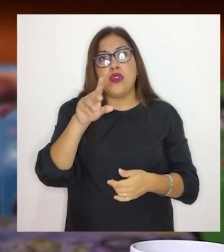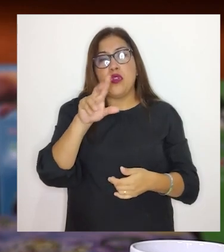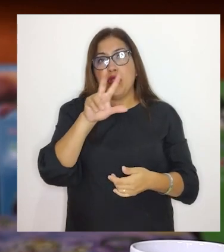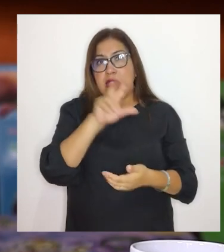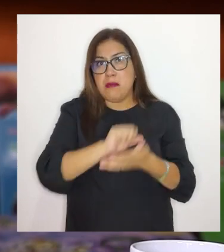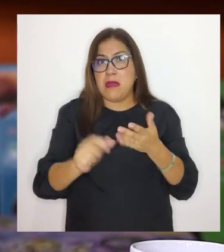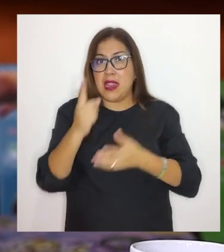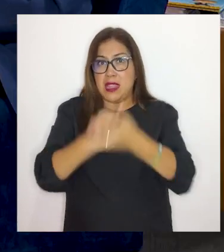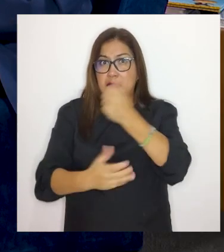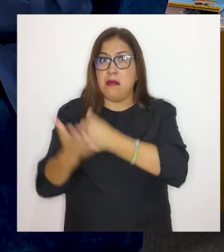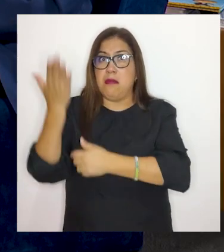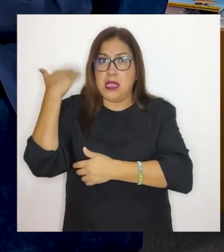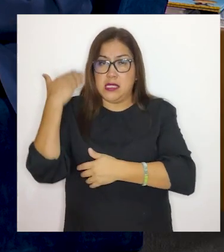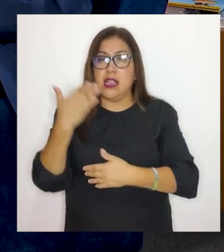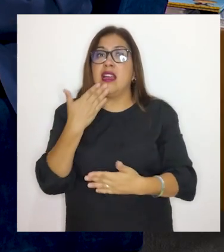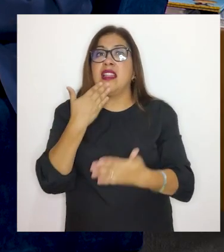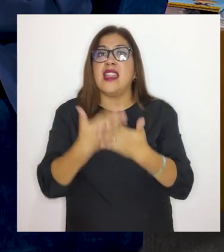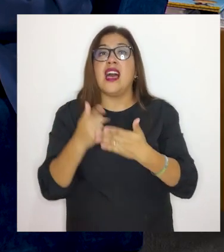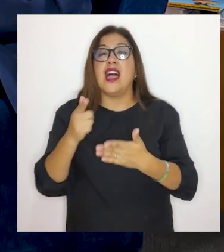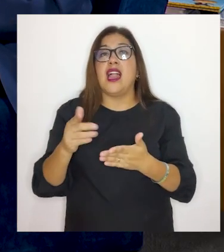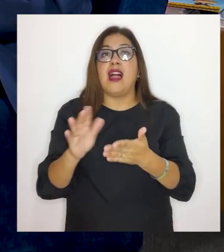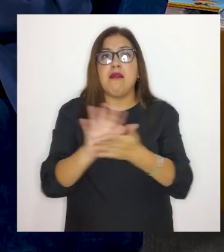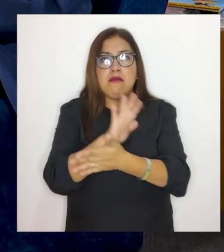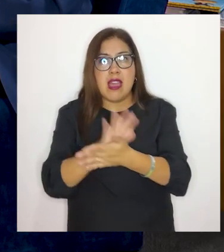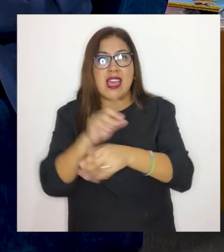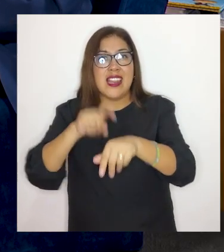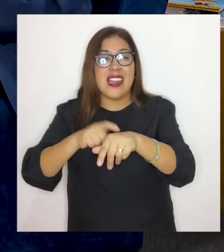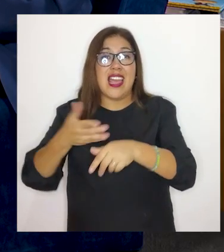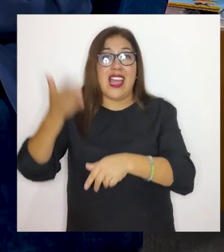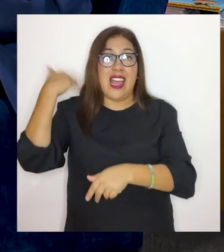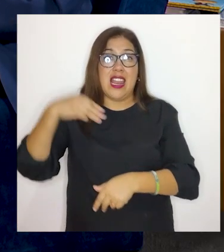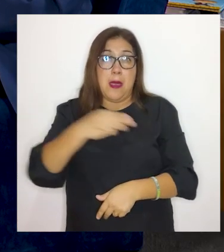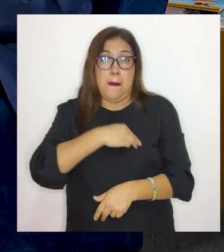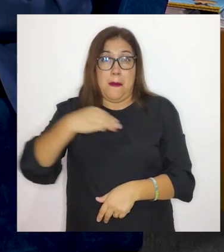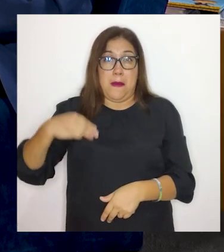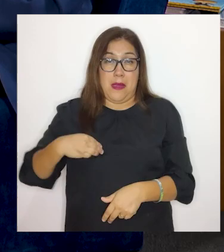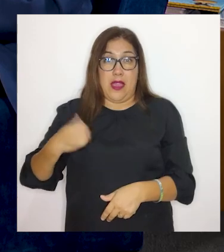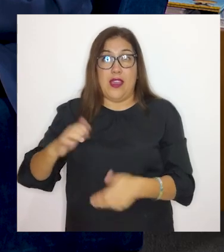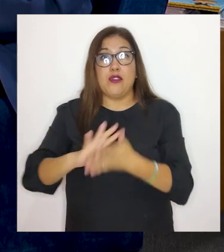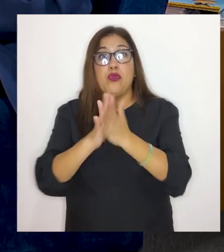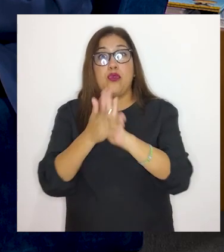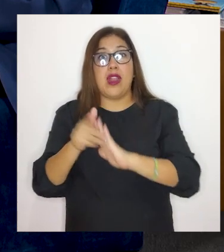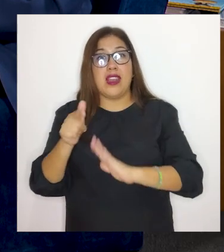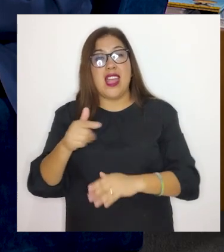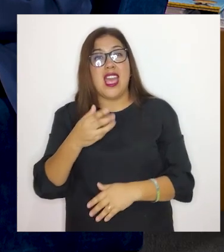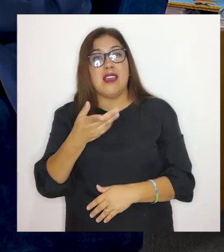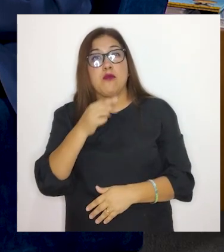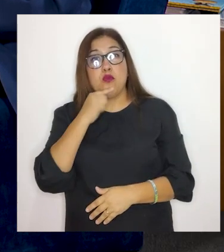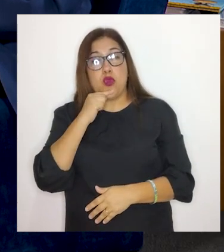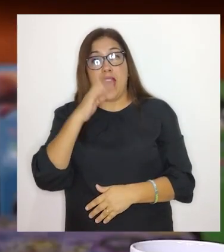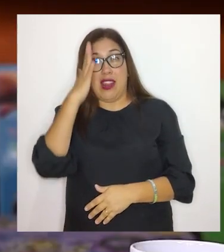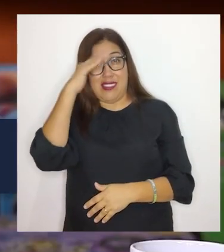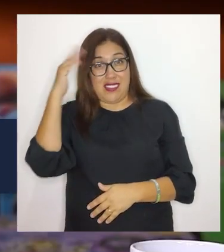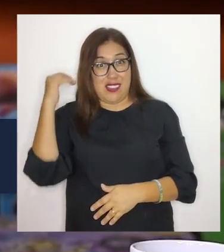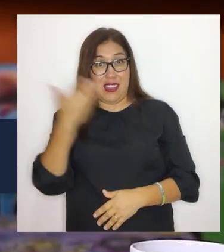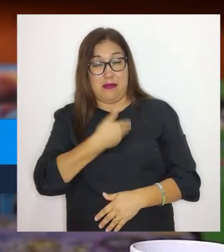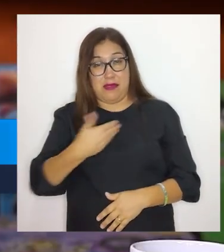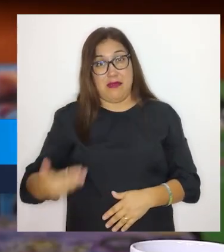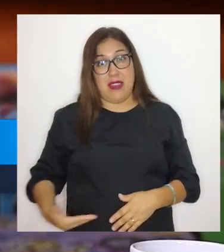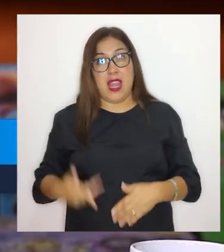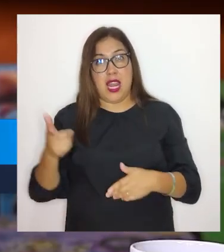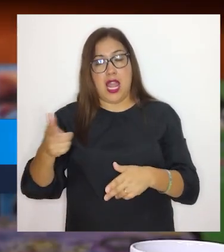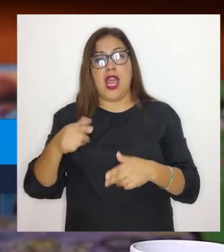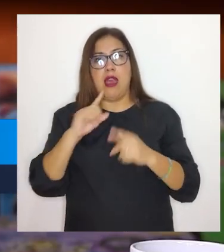del año pasado, gracias a la gestión de la entonces ministra, hoy nuestra presidenta, la doctora Dina Boluarte, se ha